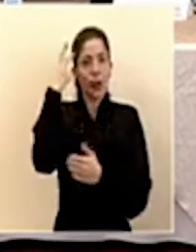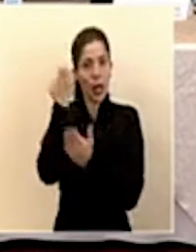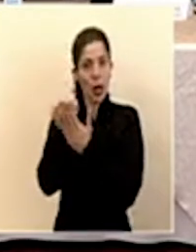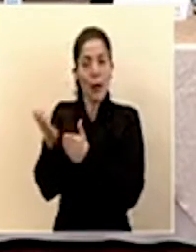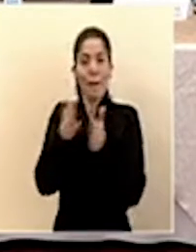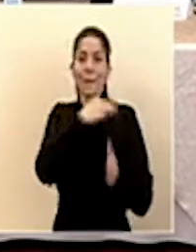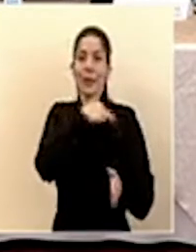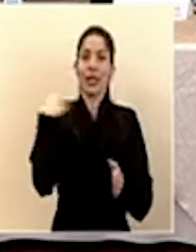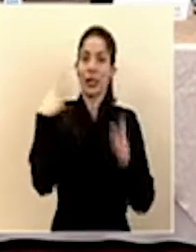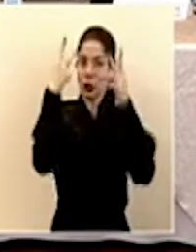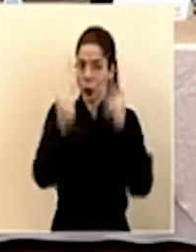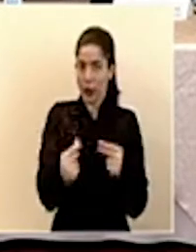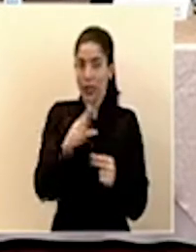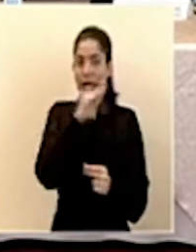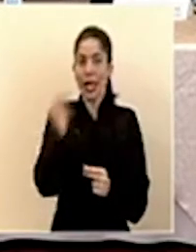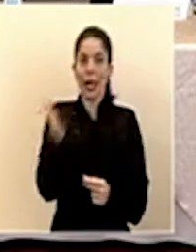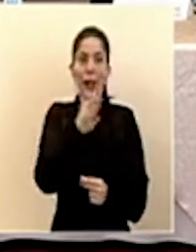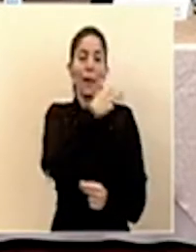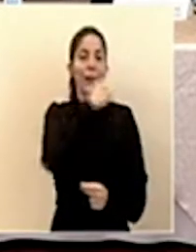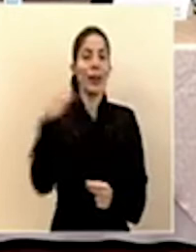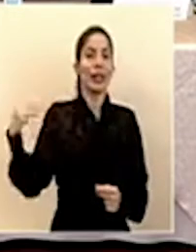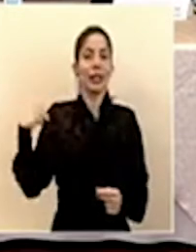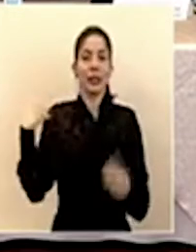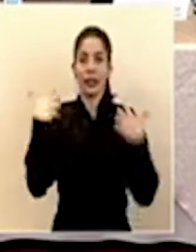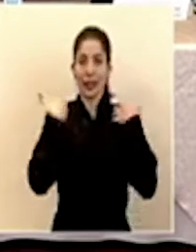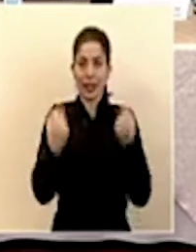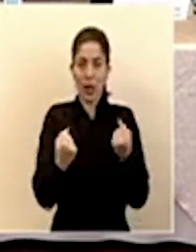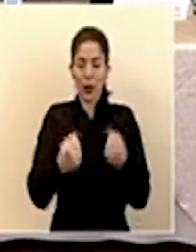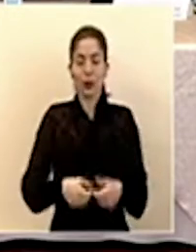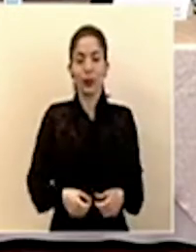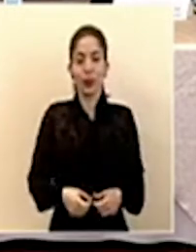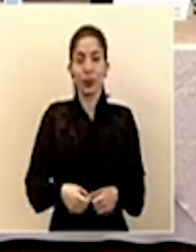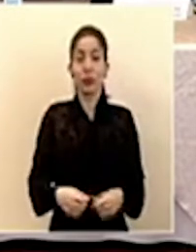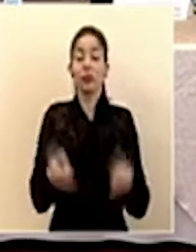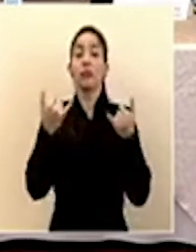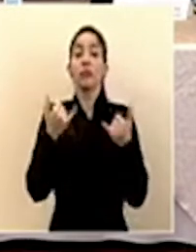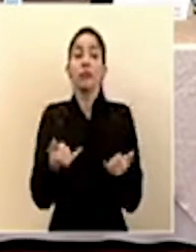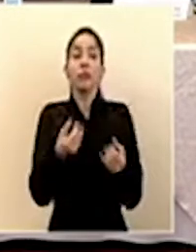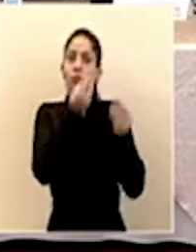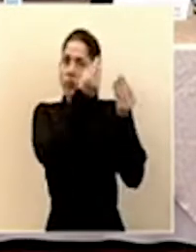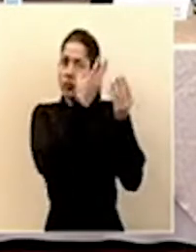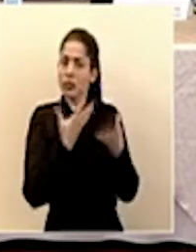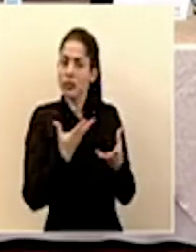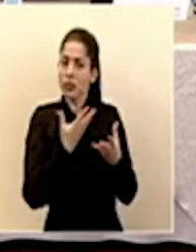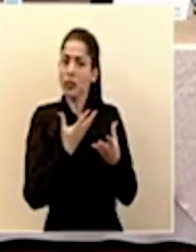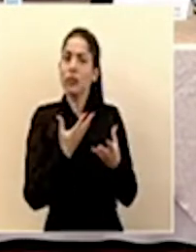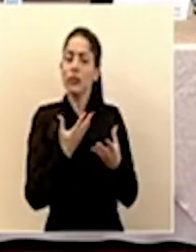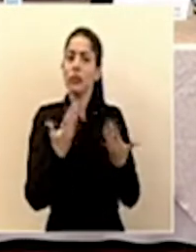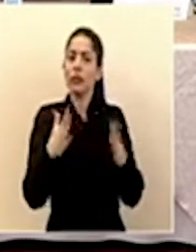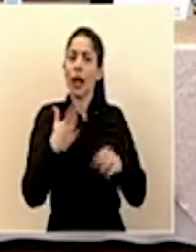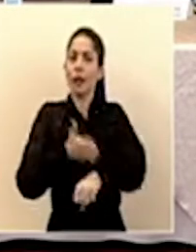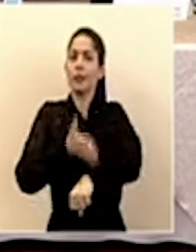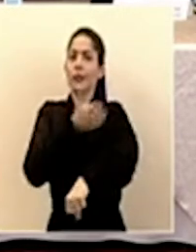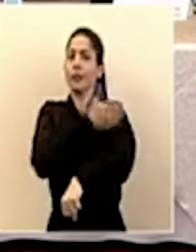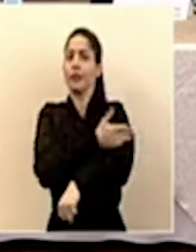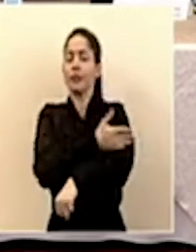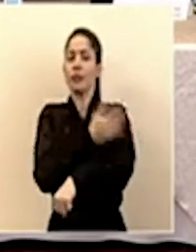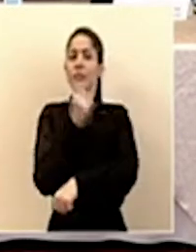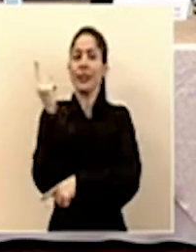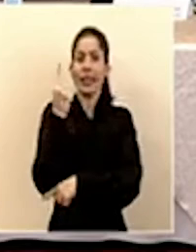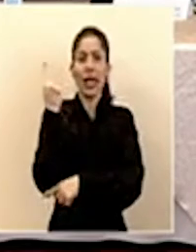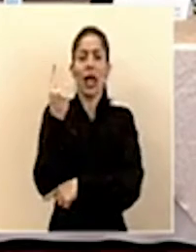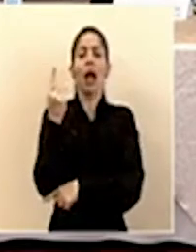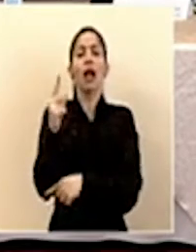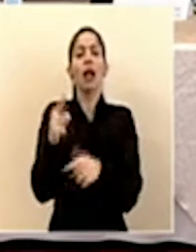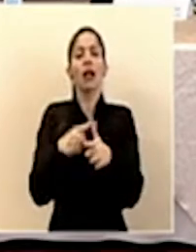ministro de Hacienda y por supuesto el señor ministro de Salud. Ya me están indicando que se está mejorando la señal, si me dan